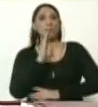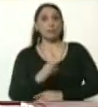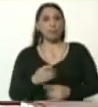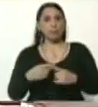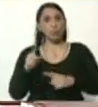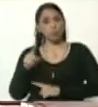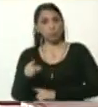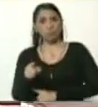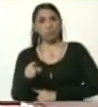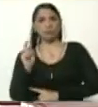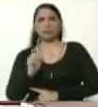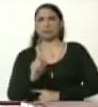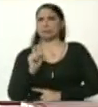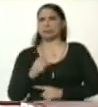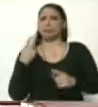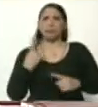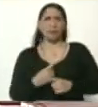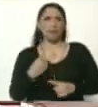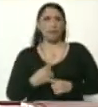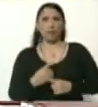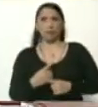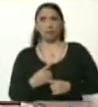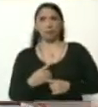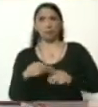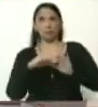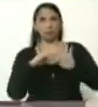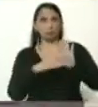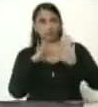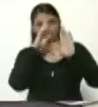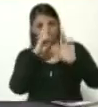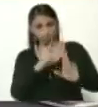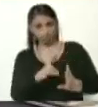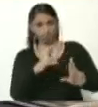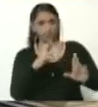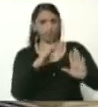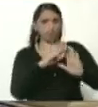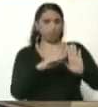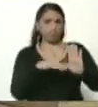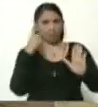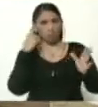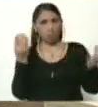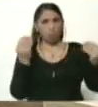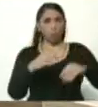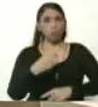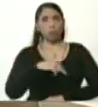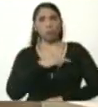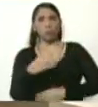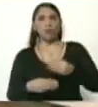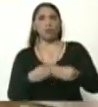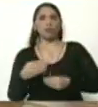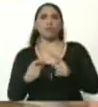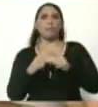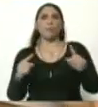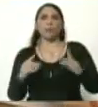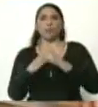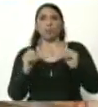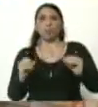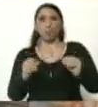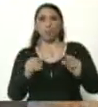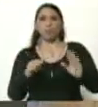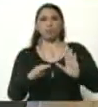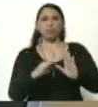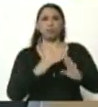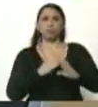eso, la necesidad de la exigencia en el cumplimiento y el respeto de los protocolos que hemos establecido para todo el cordón